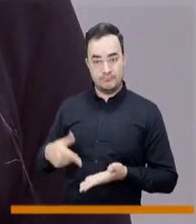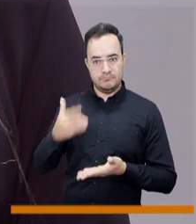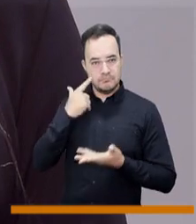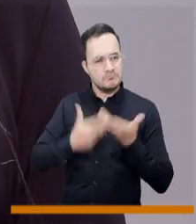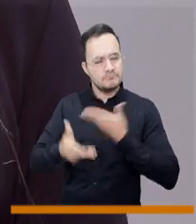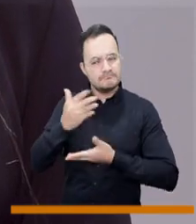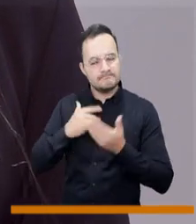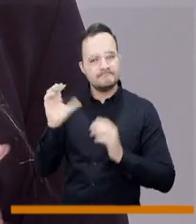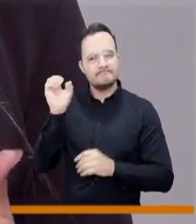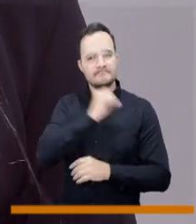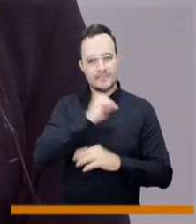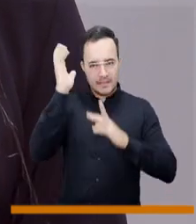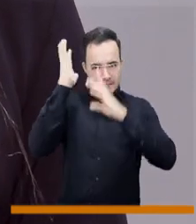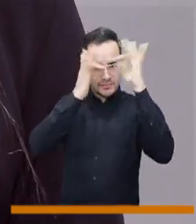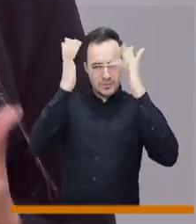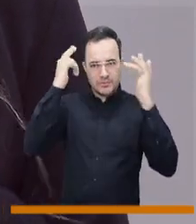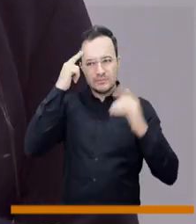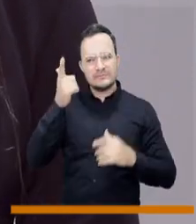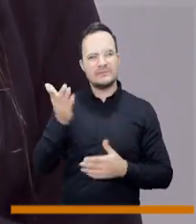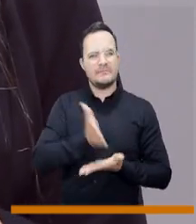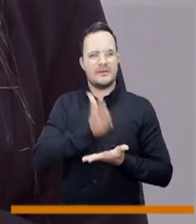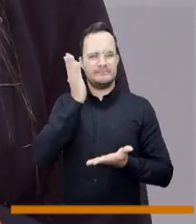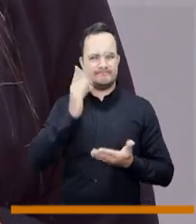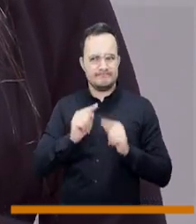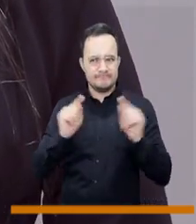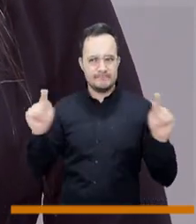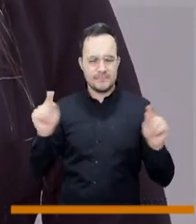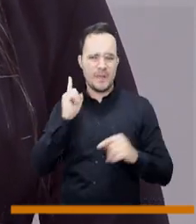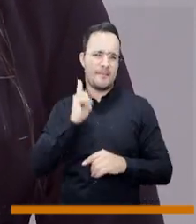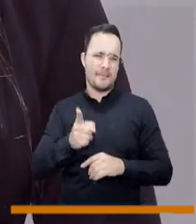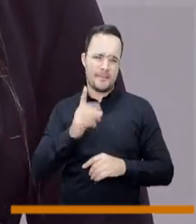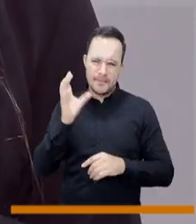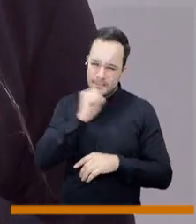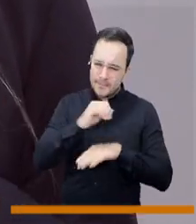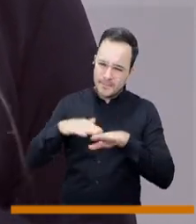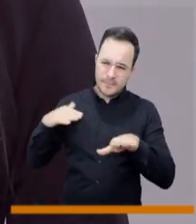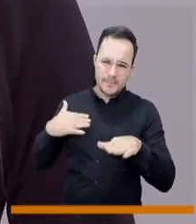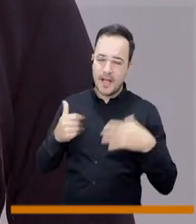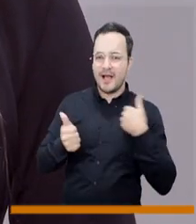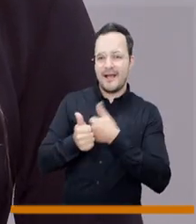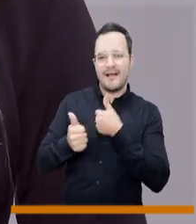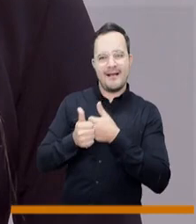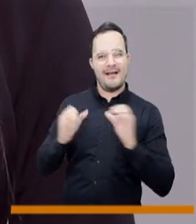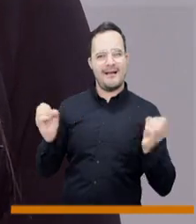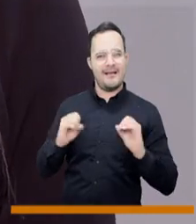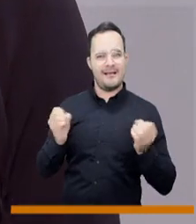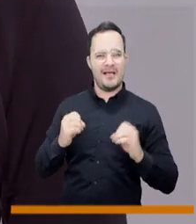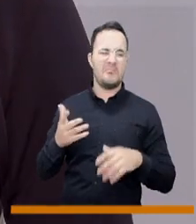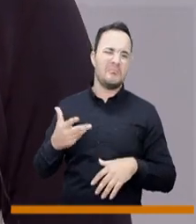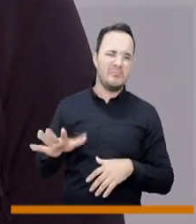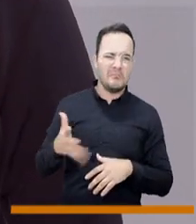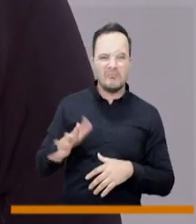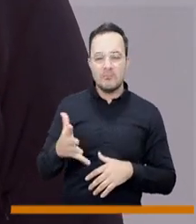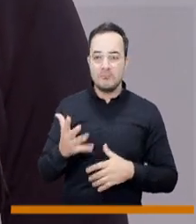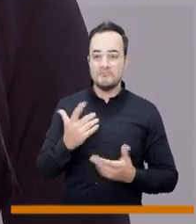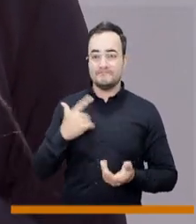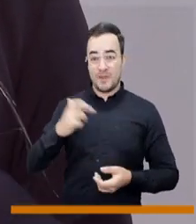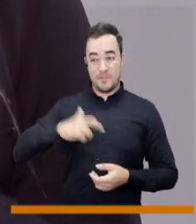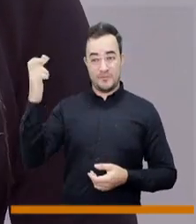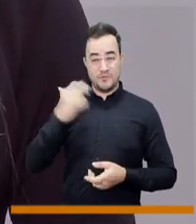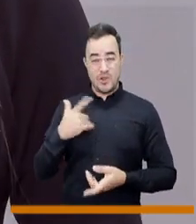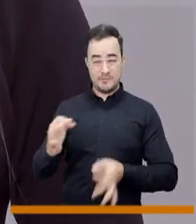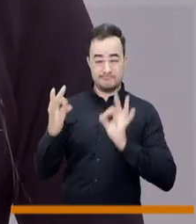analizar con el habla virtual de que muchas personas pasan por situaciones de trastornos mentales, pero al no ser diagnosticadas no hay un buen acompañamiento.